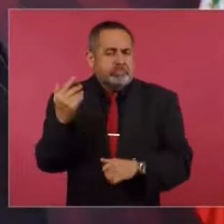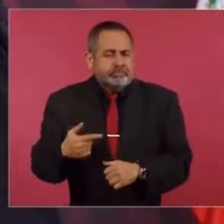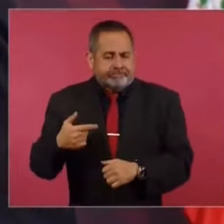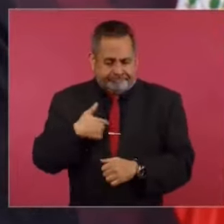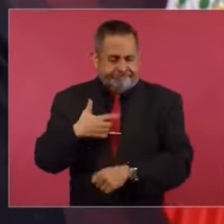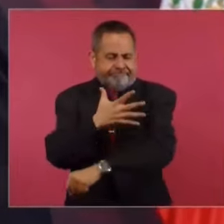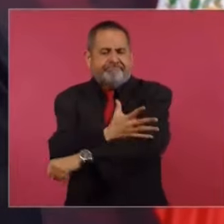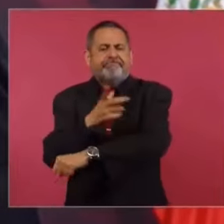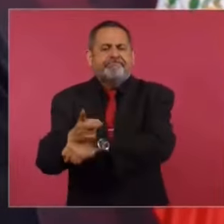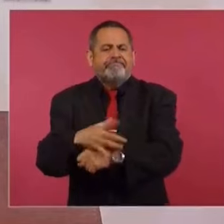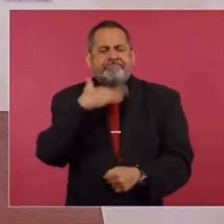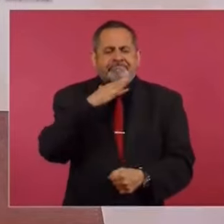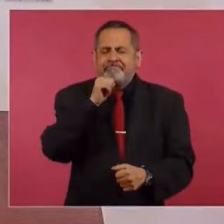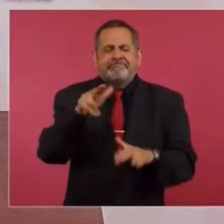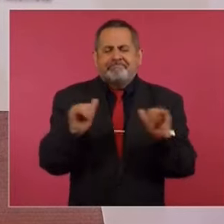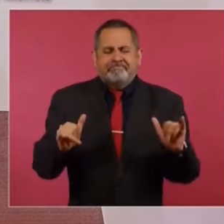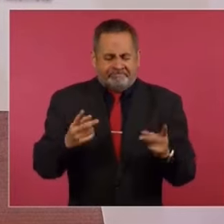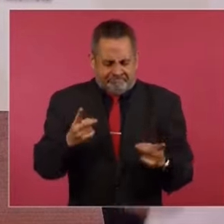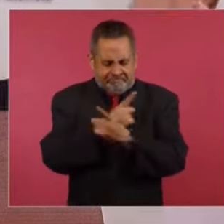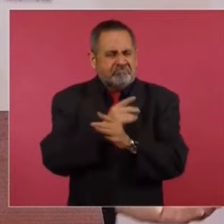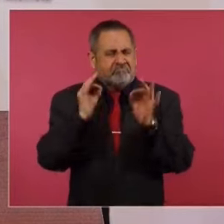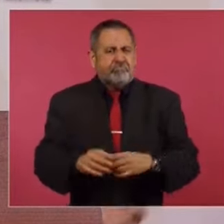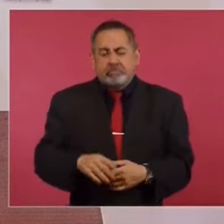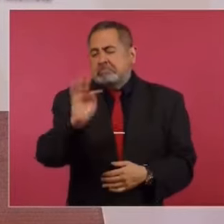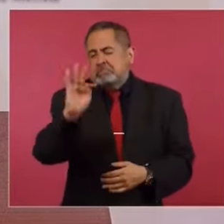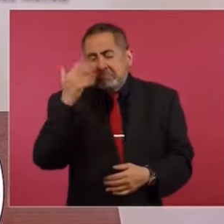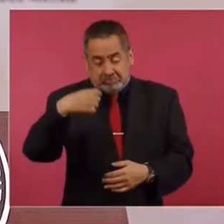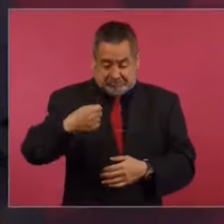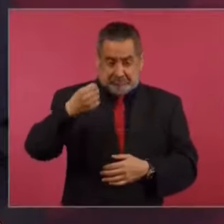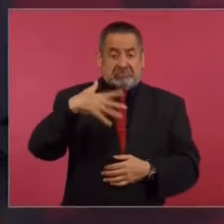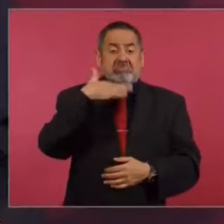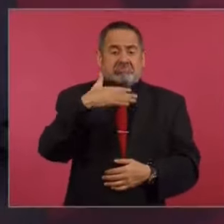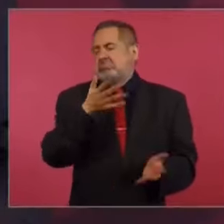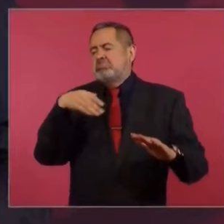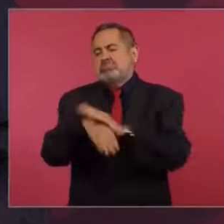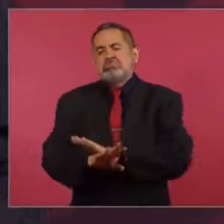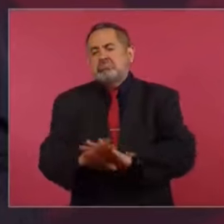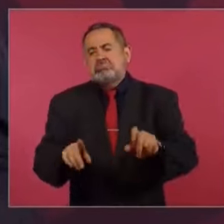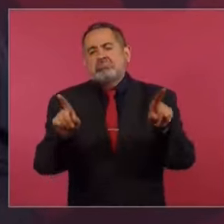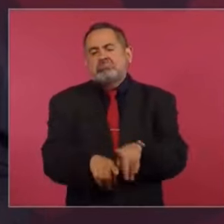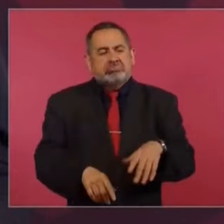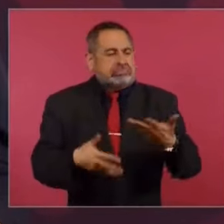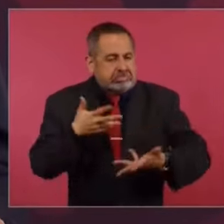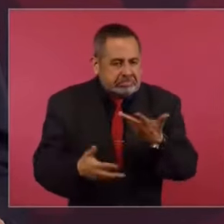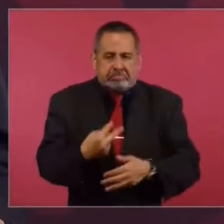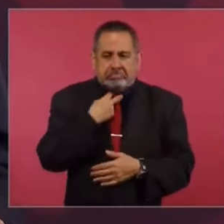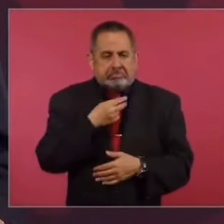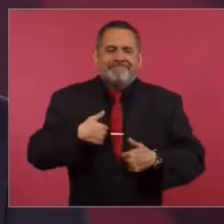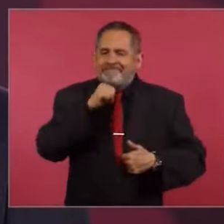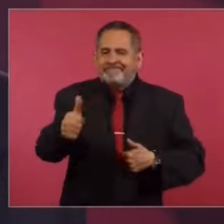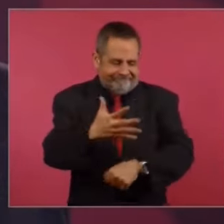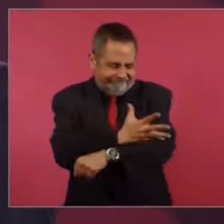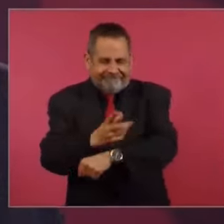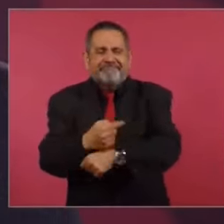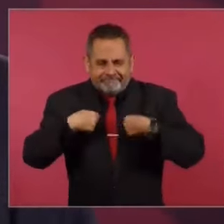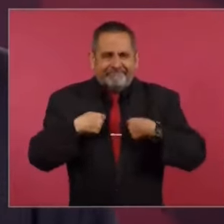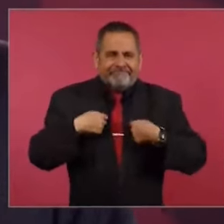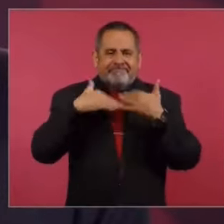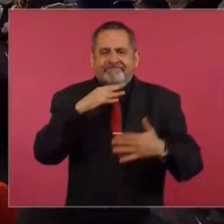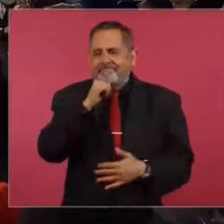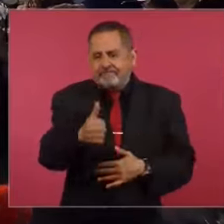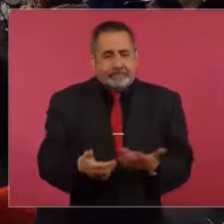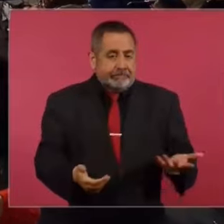Porque tenemos autoridad moral. Si fuésemos corruptos, estaríamos sometidos. Porque no se puede